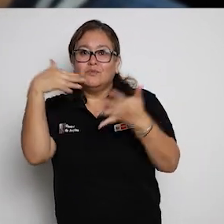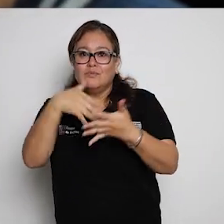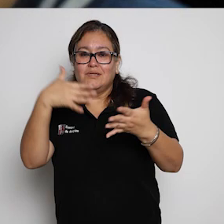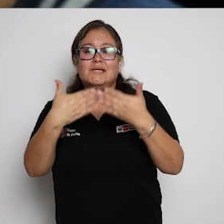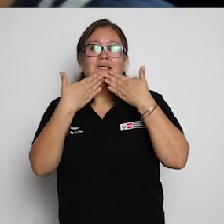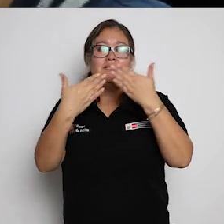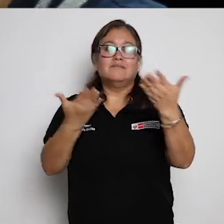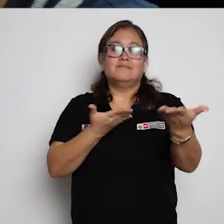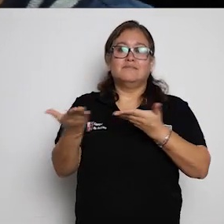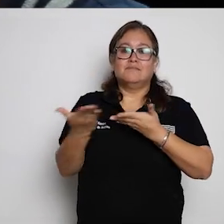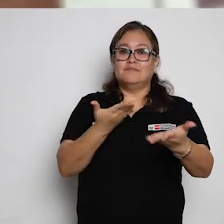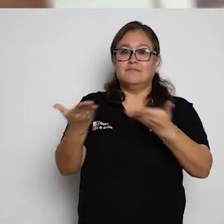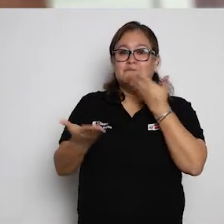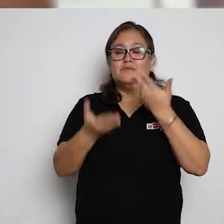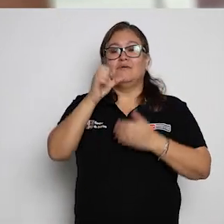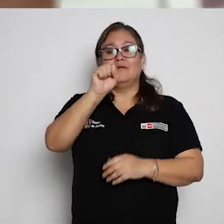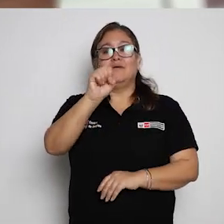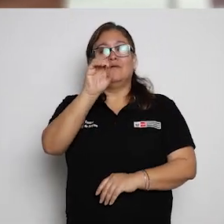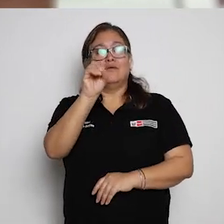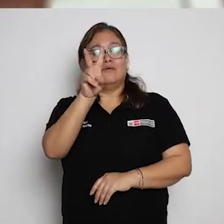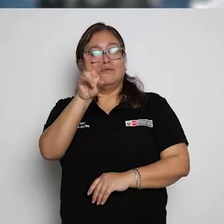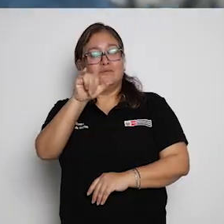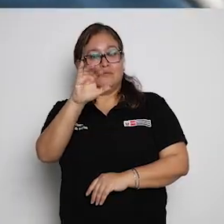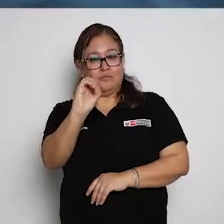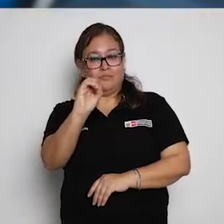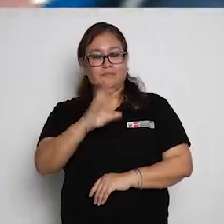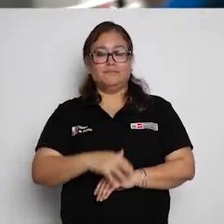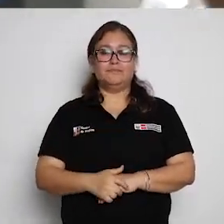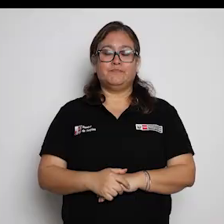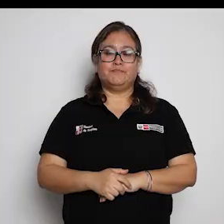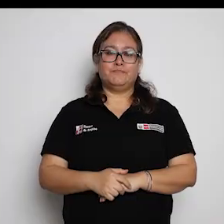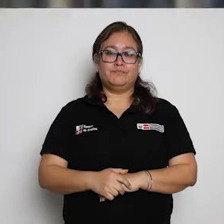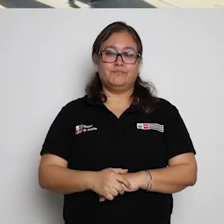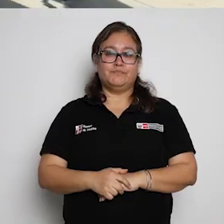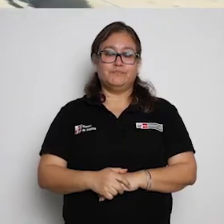Orientación Vocacional e Información Ocupacional, SOVIO.